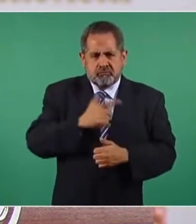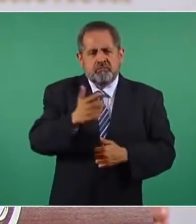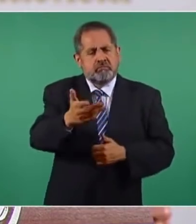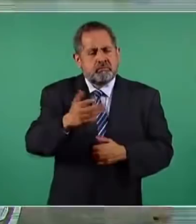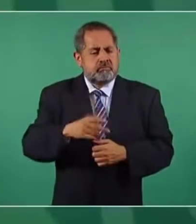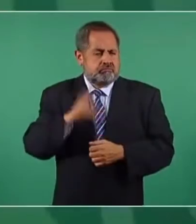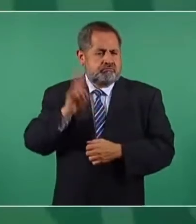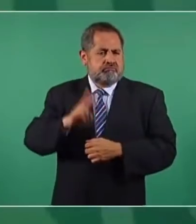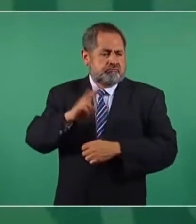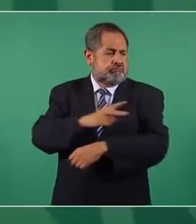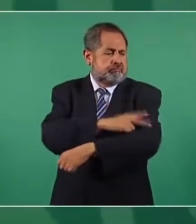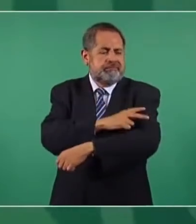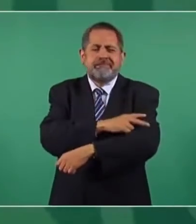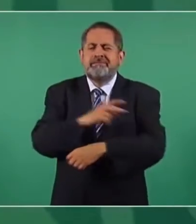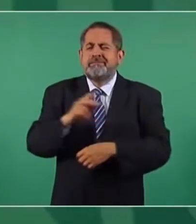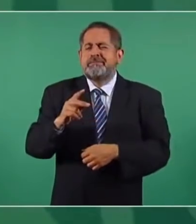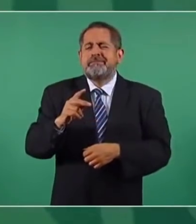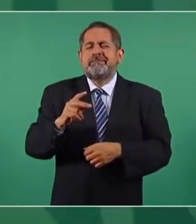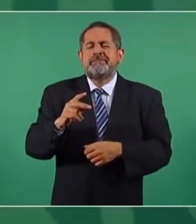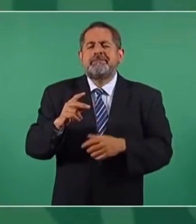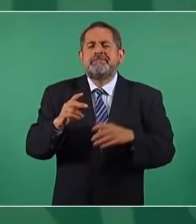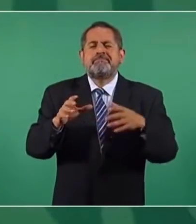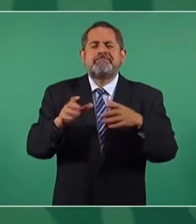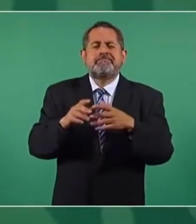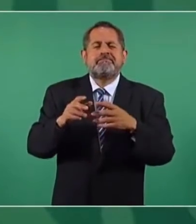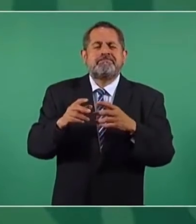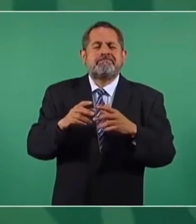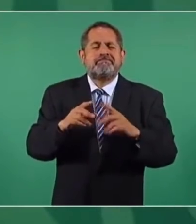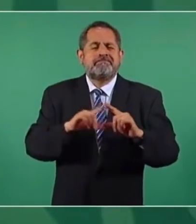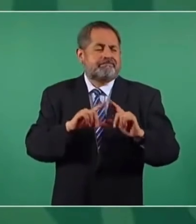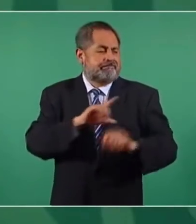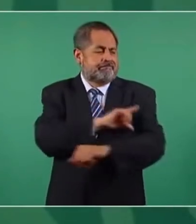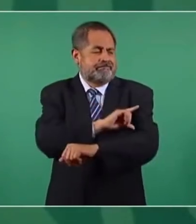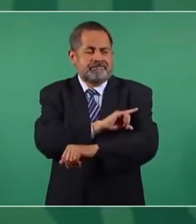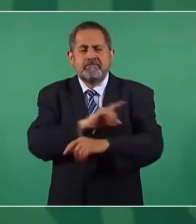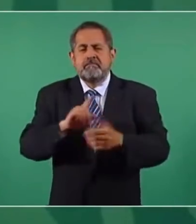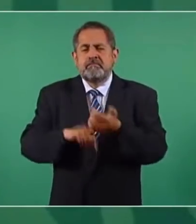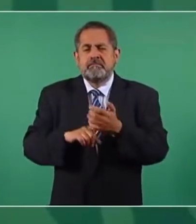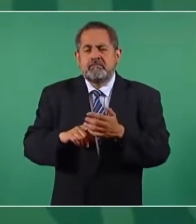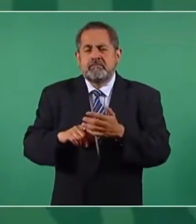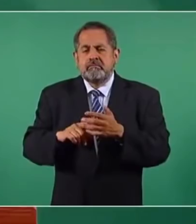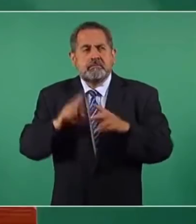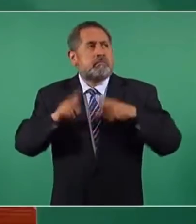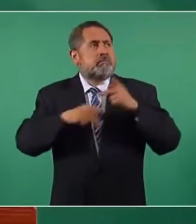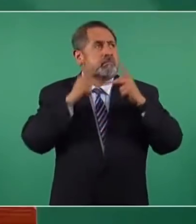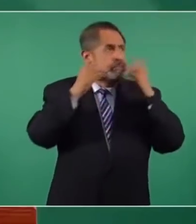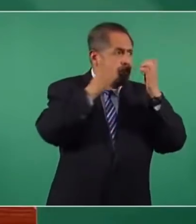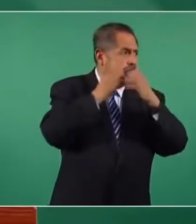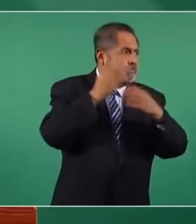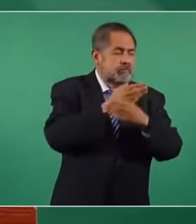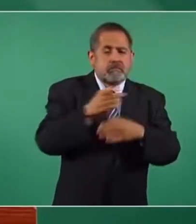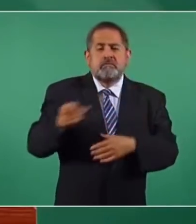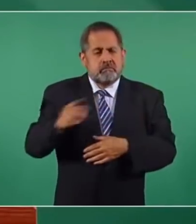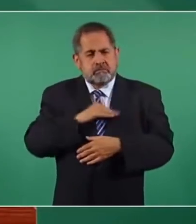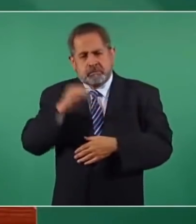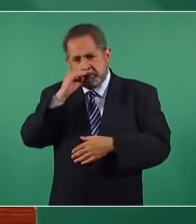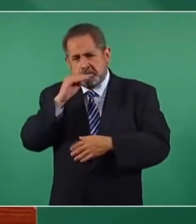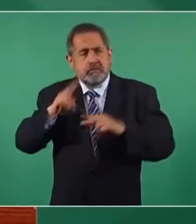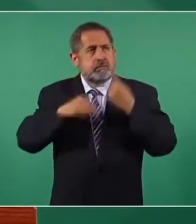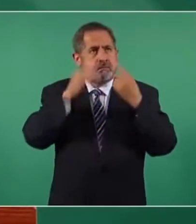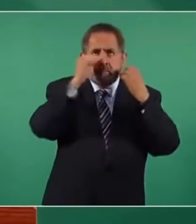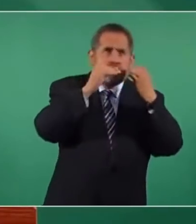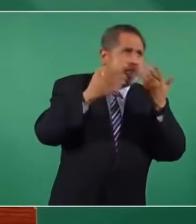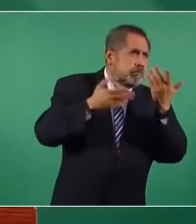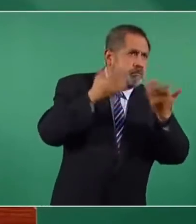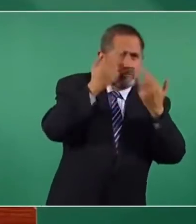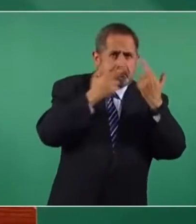protección civil, los municipios tienen su área y ellos pueden dar de manera gratuita esa atención y